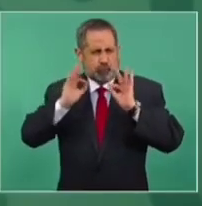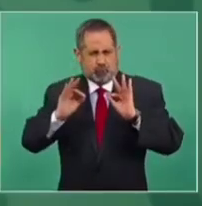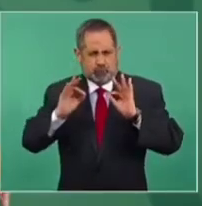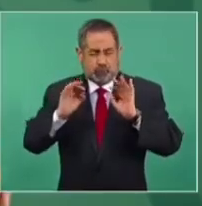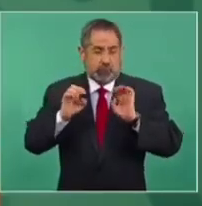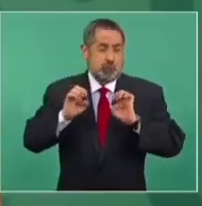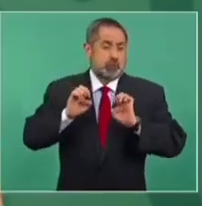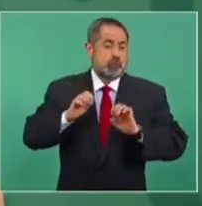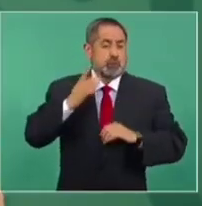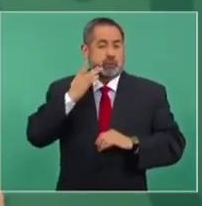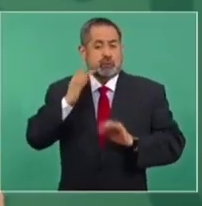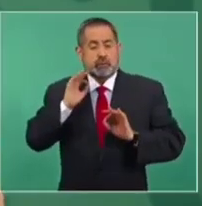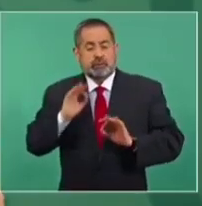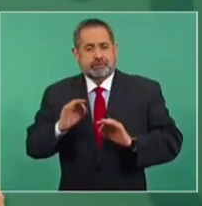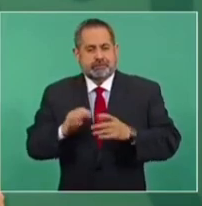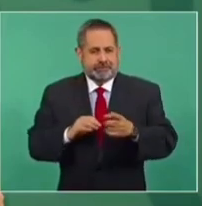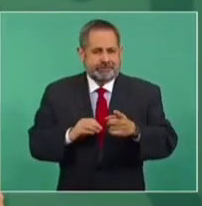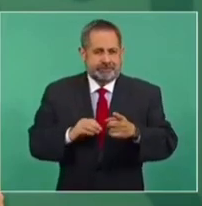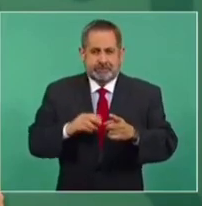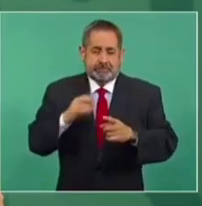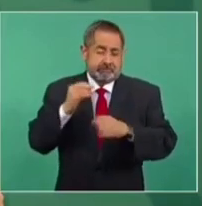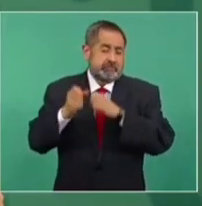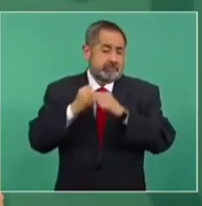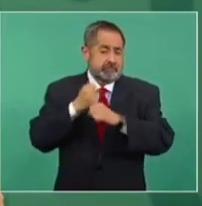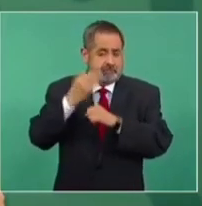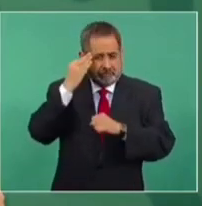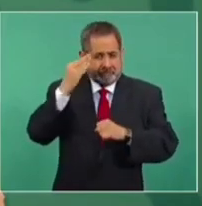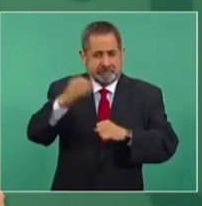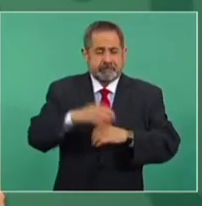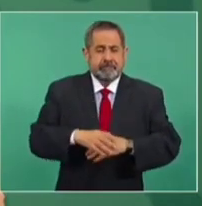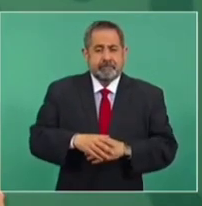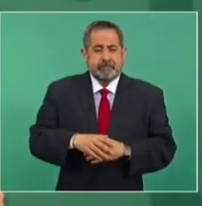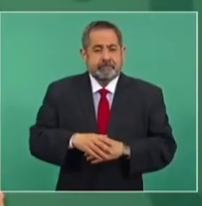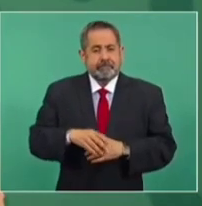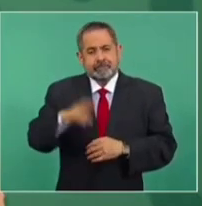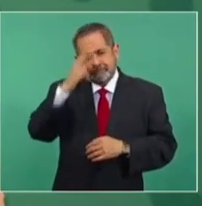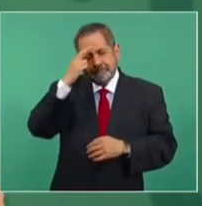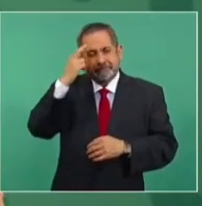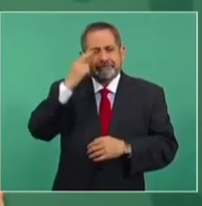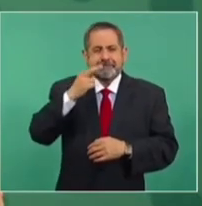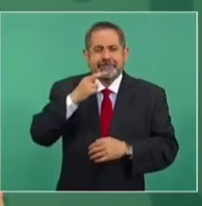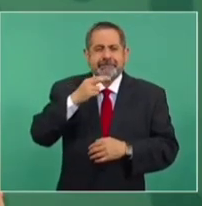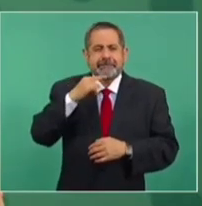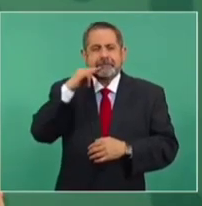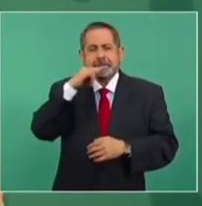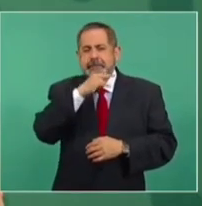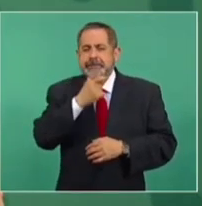durante bastante tiempo, la risa fingida